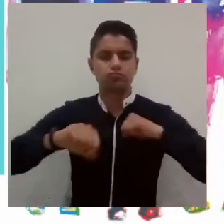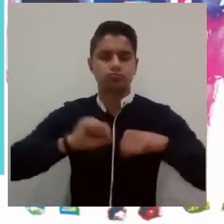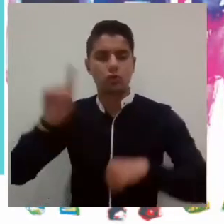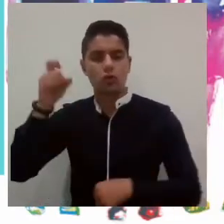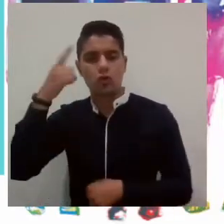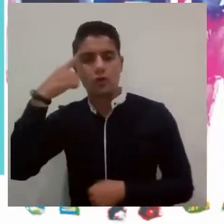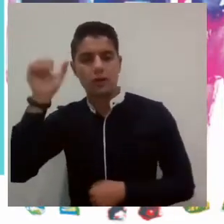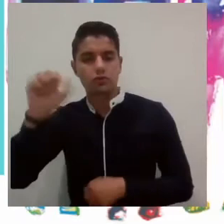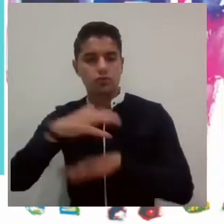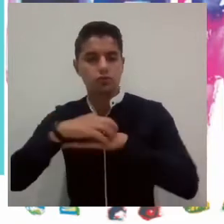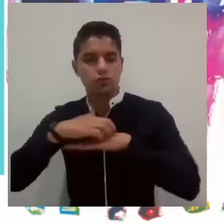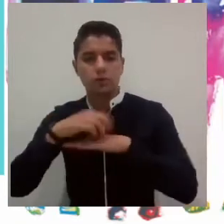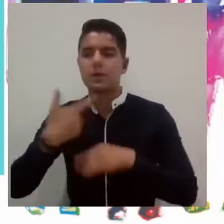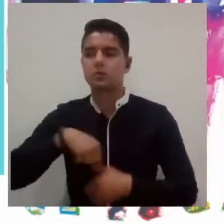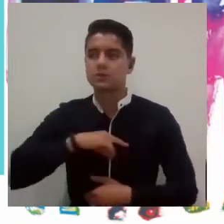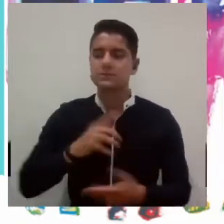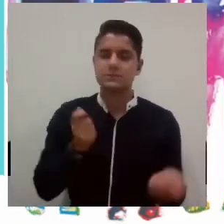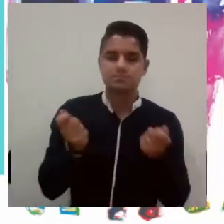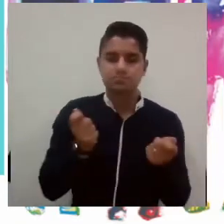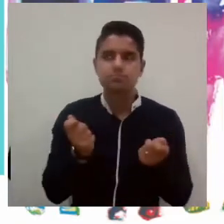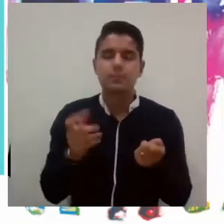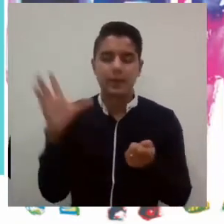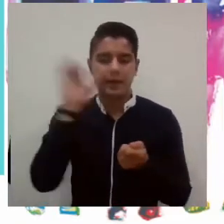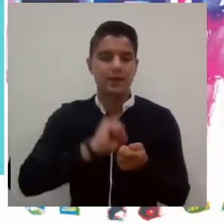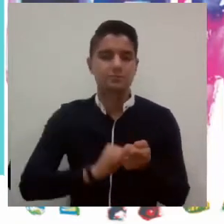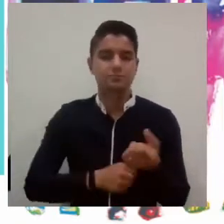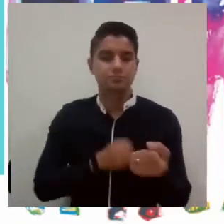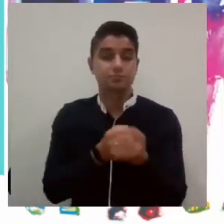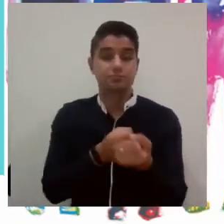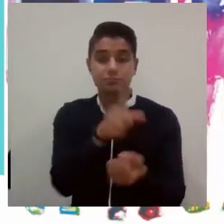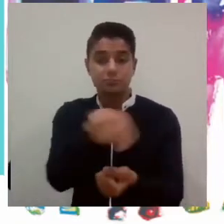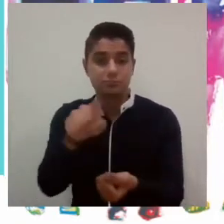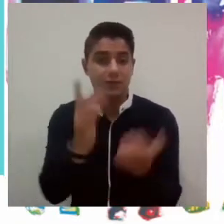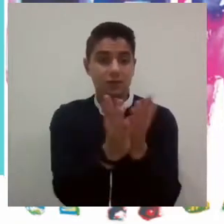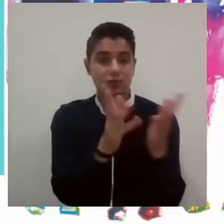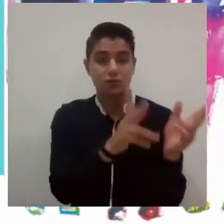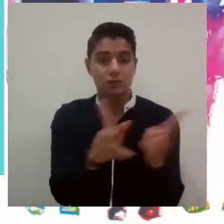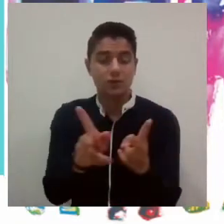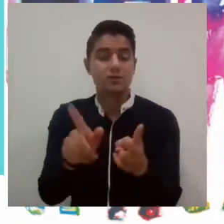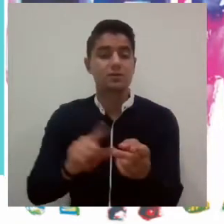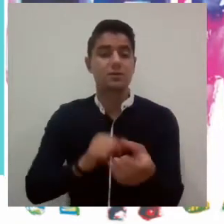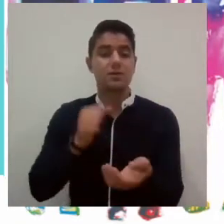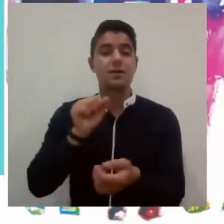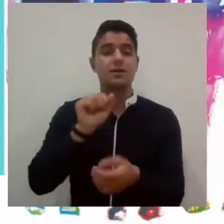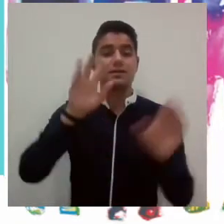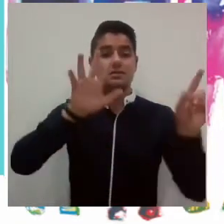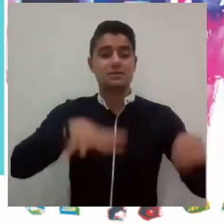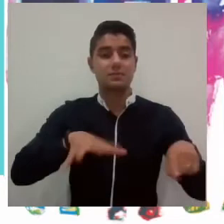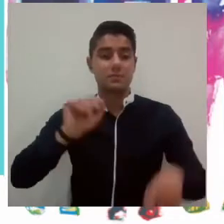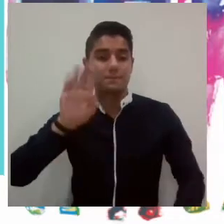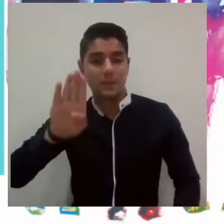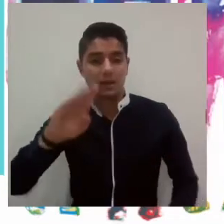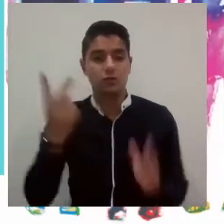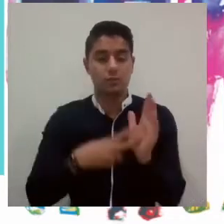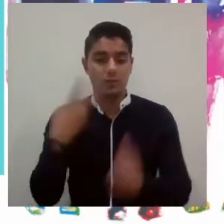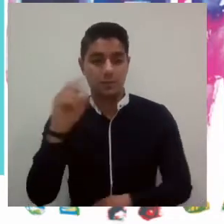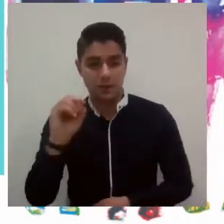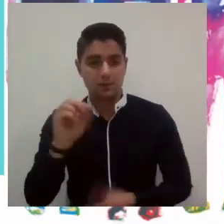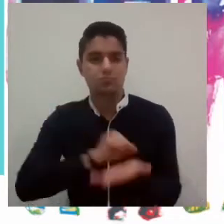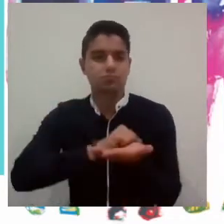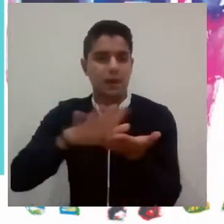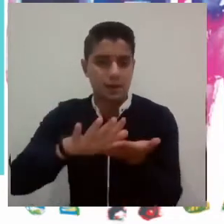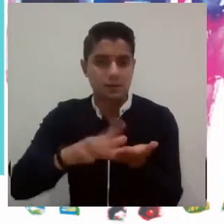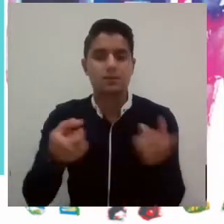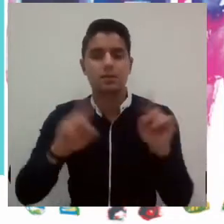realizamos con la gobernación del Tolima, se garantizó no solo la gratuidad para el semestre B 2020, sino también para los años